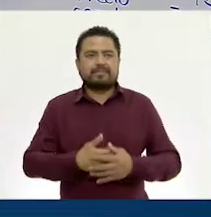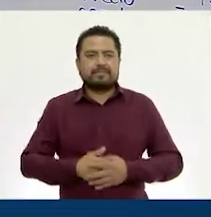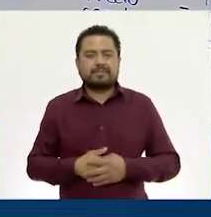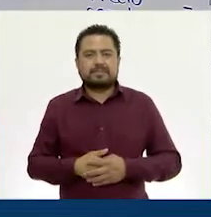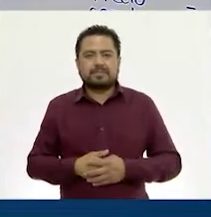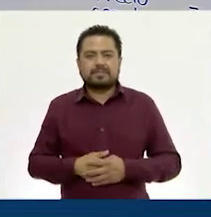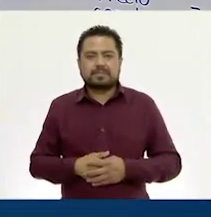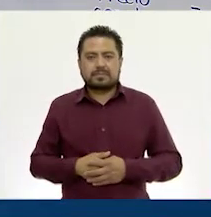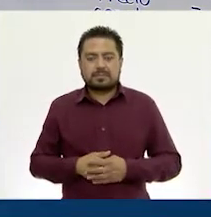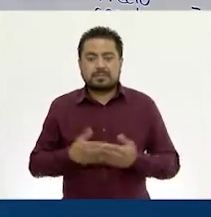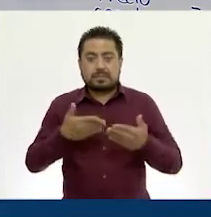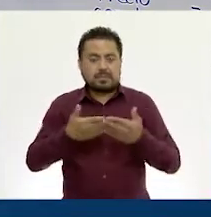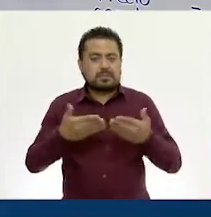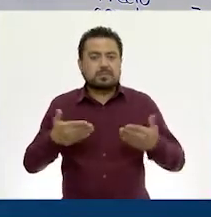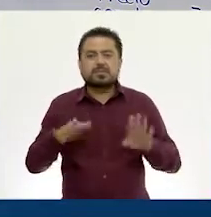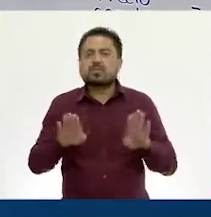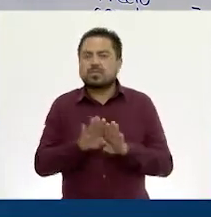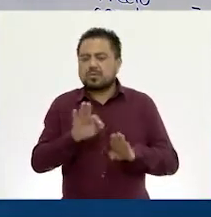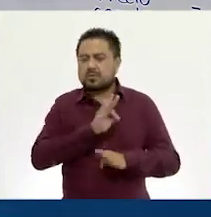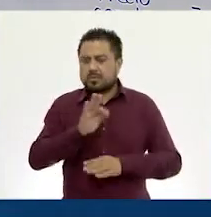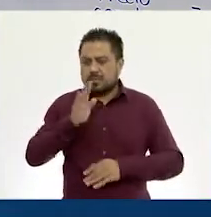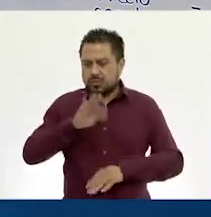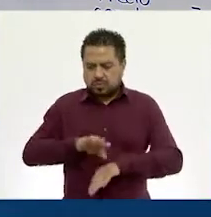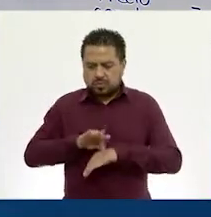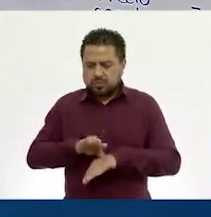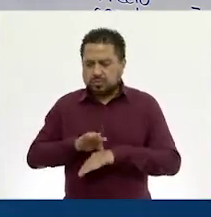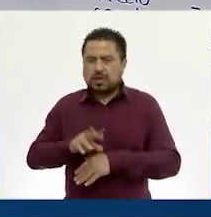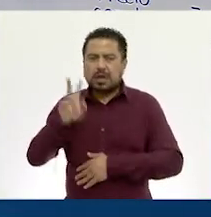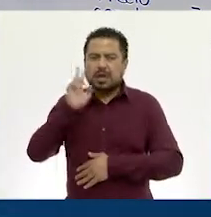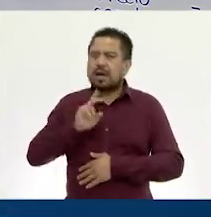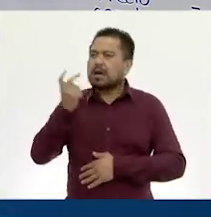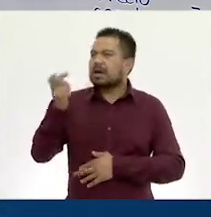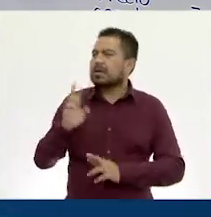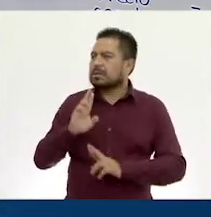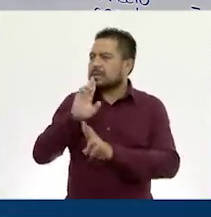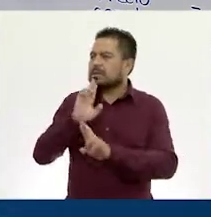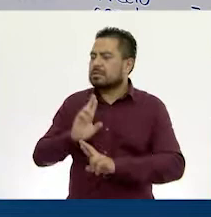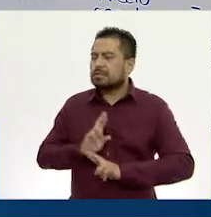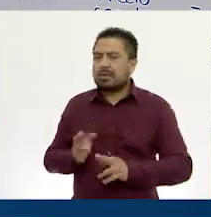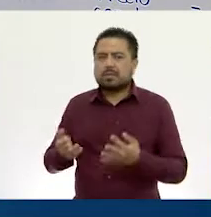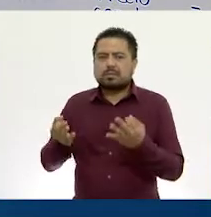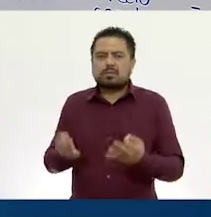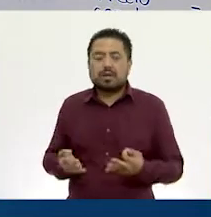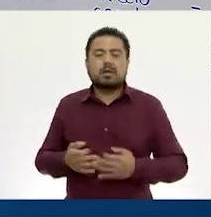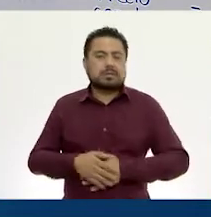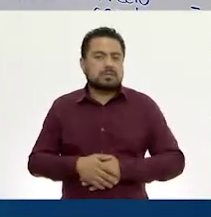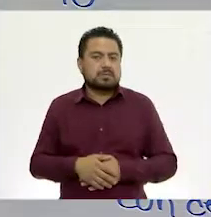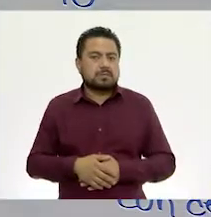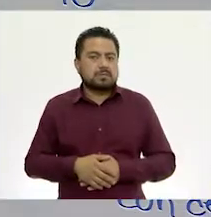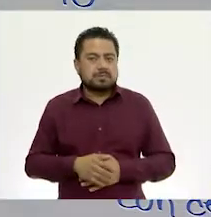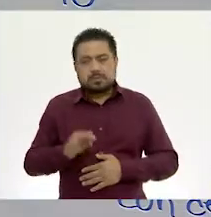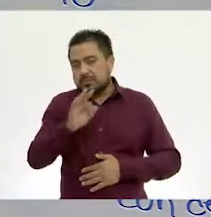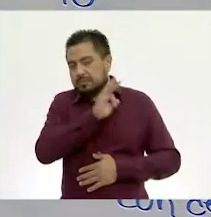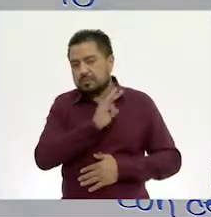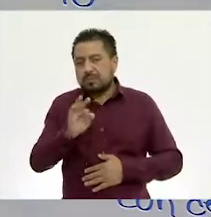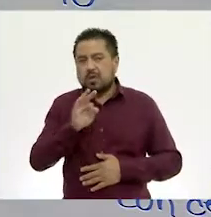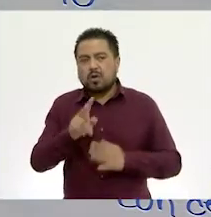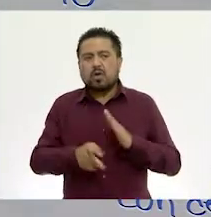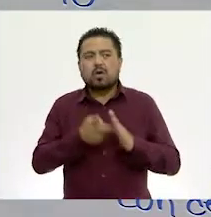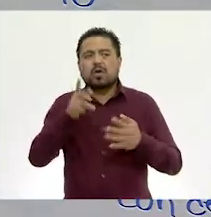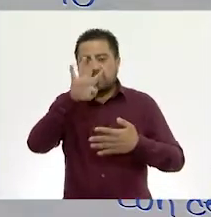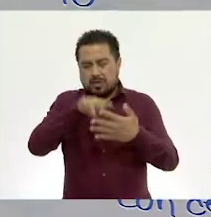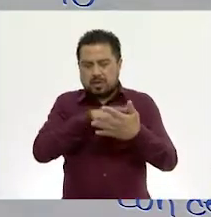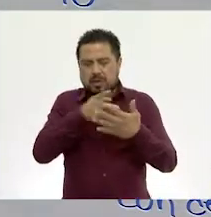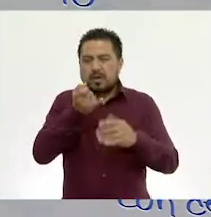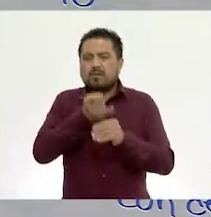Ah, entonces, ¿cómo podríamos comprobar si este resultado es correcto? Eh, pues podemos llenar la tabla con los